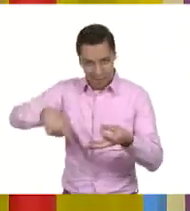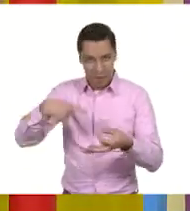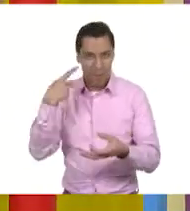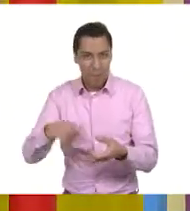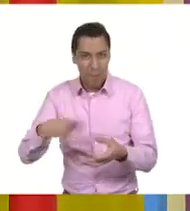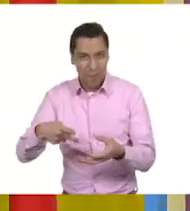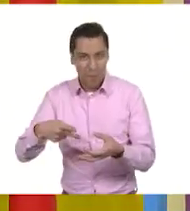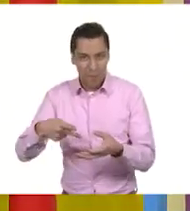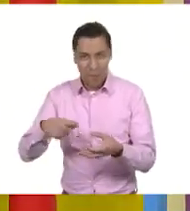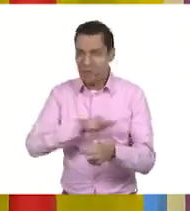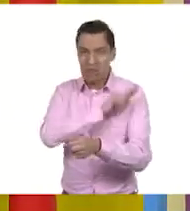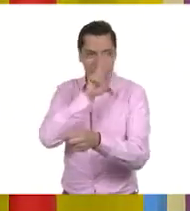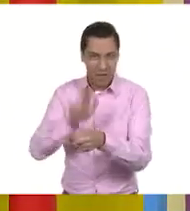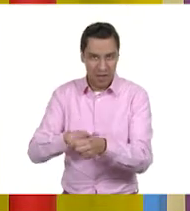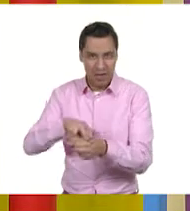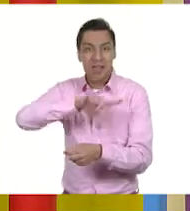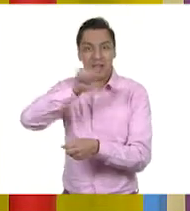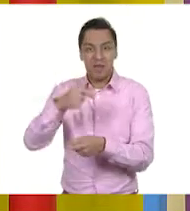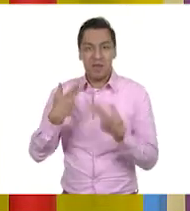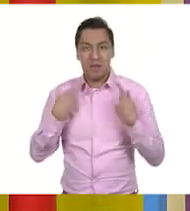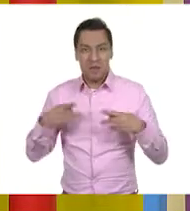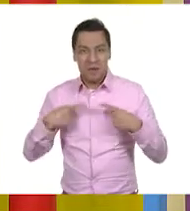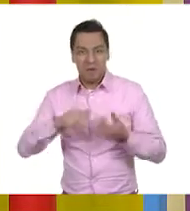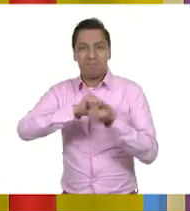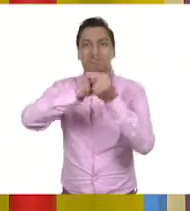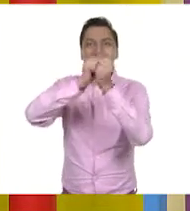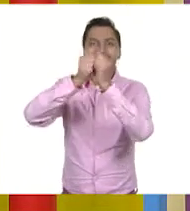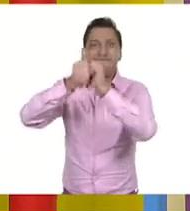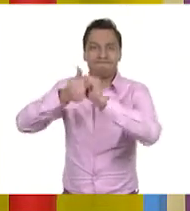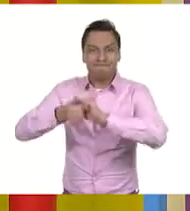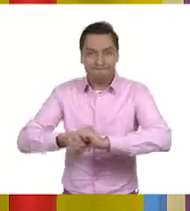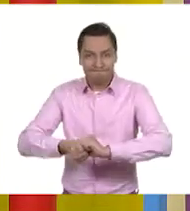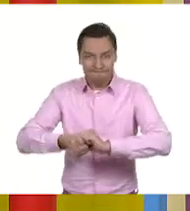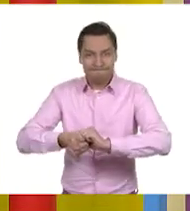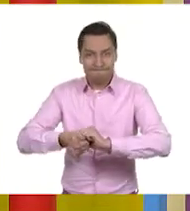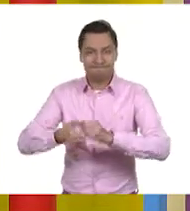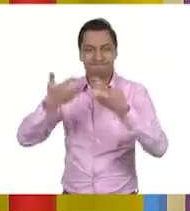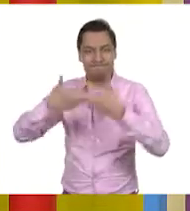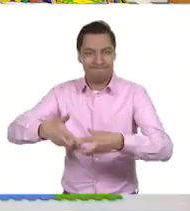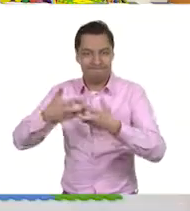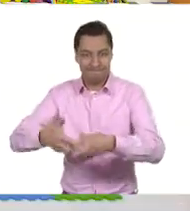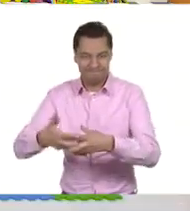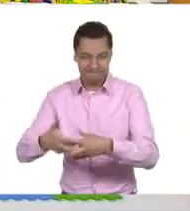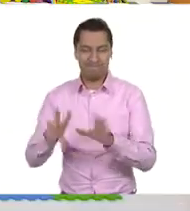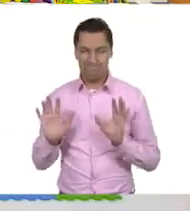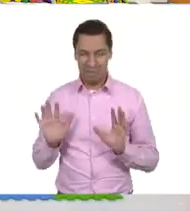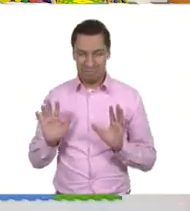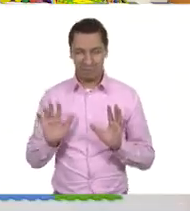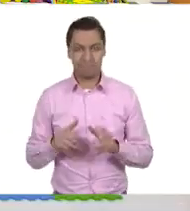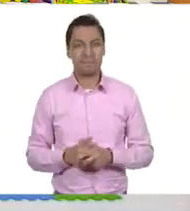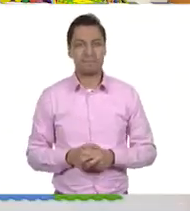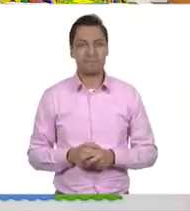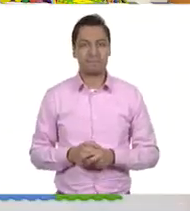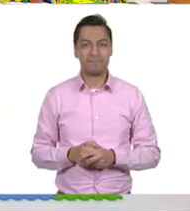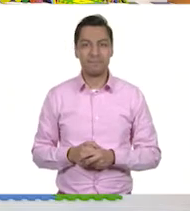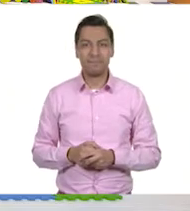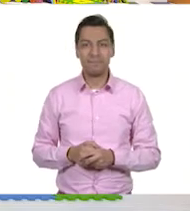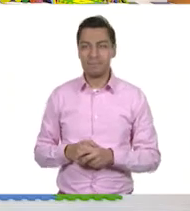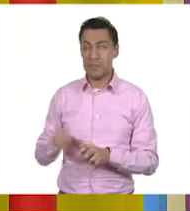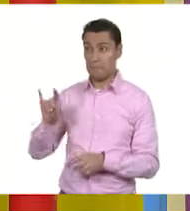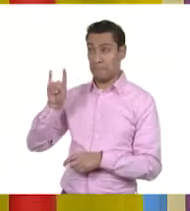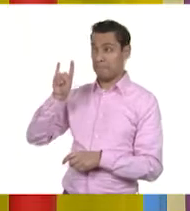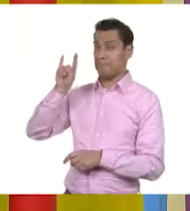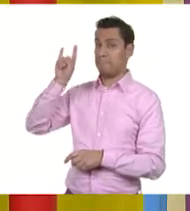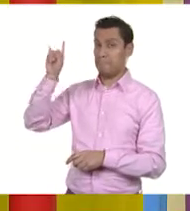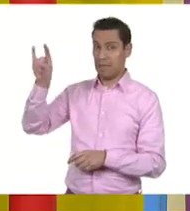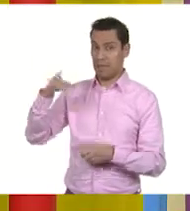llegamos a todo esto que usamos o que comemos. Claro. Por ejemplo, vamos a poner vestido entonces. Muy bien, pongamos vestido. Y decíamos que